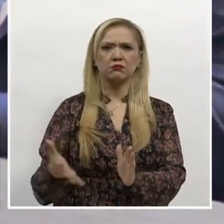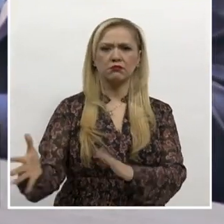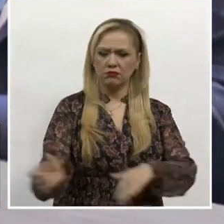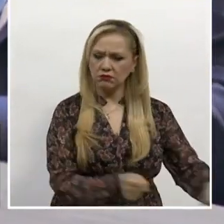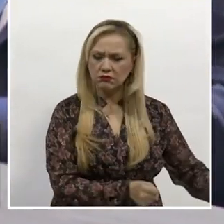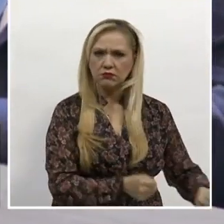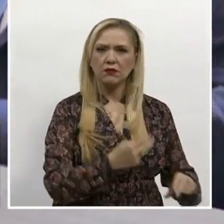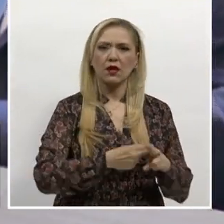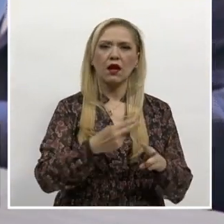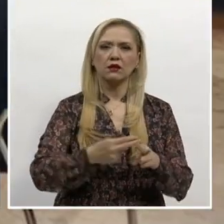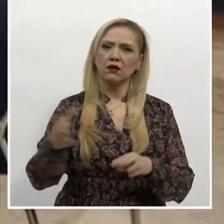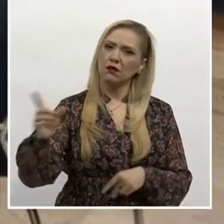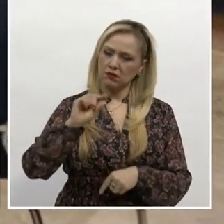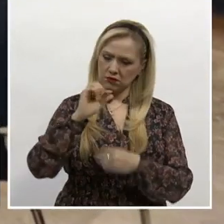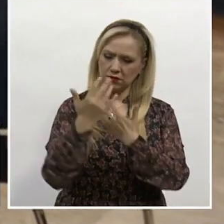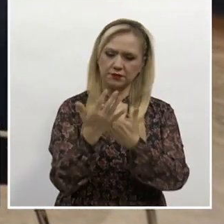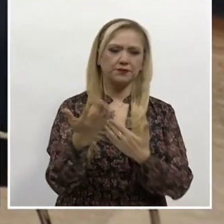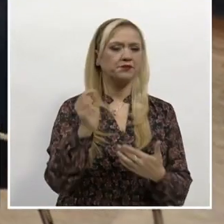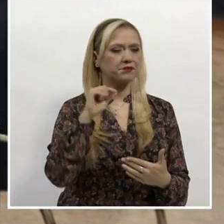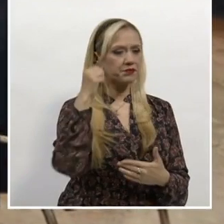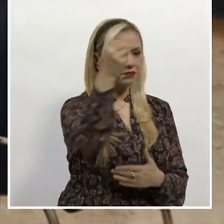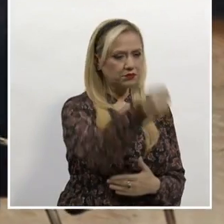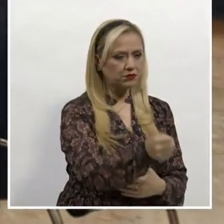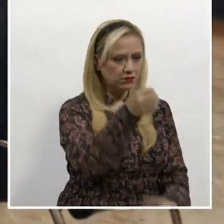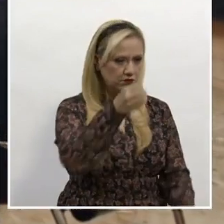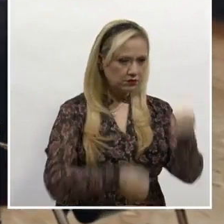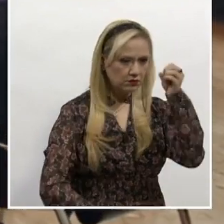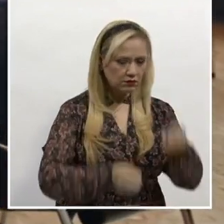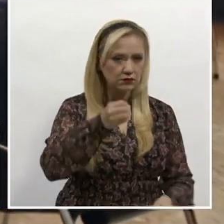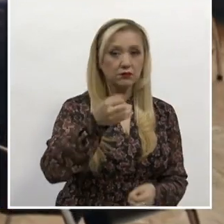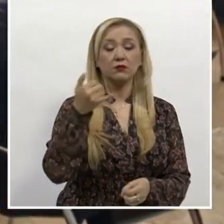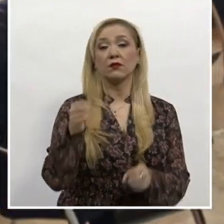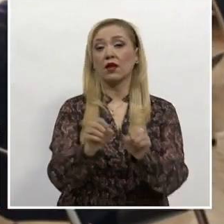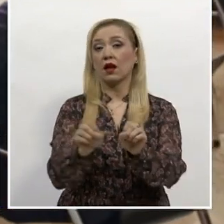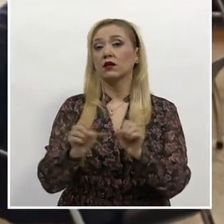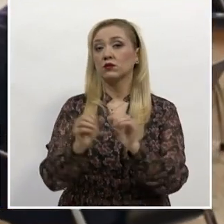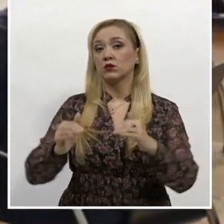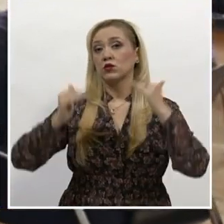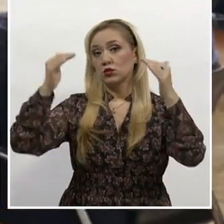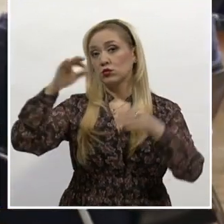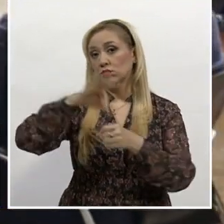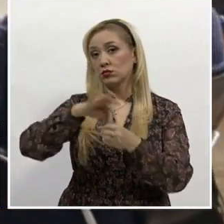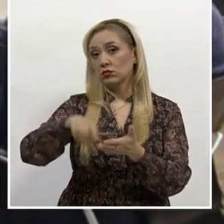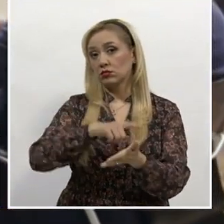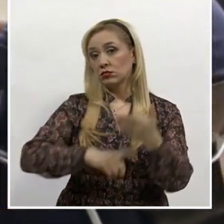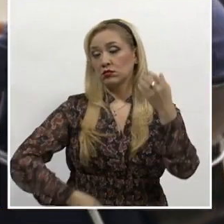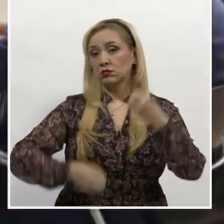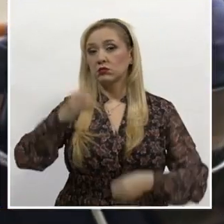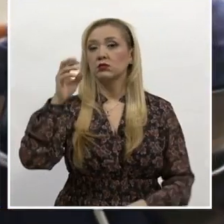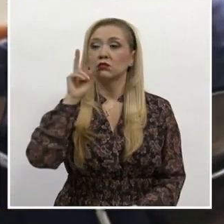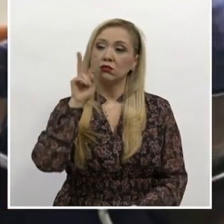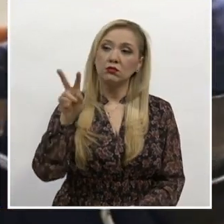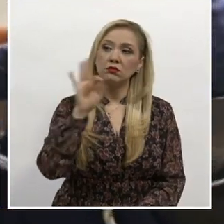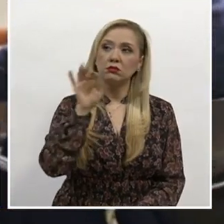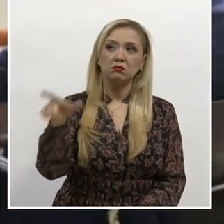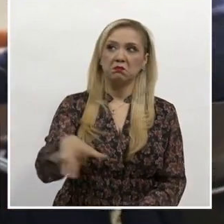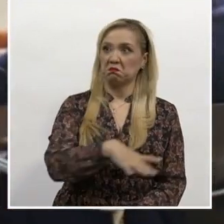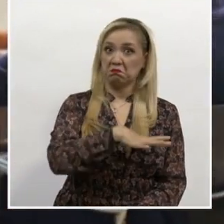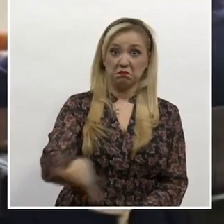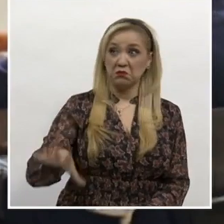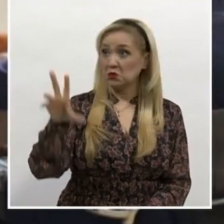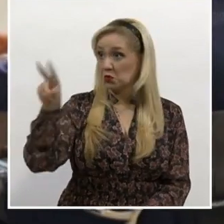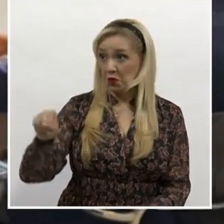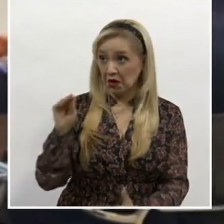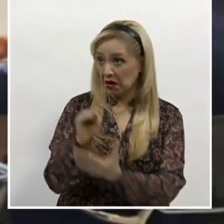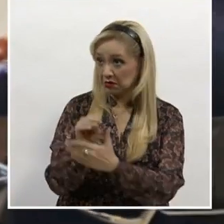resuelve el fondo del asunto y por su parte la Sala Superior del Tribunal Electoral revisa la negativa u otorgamiento de las medidas cautelares